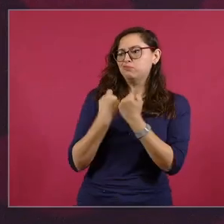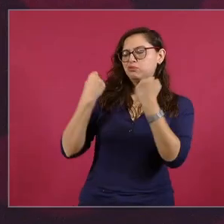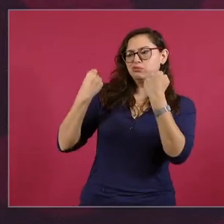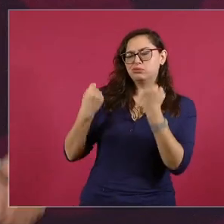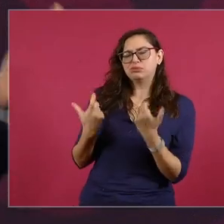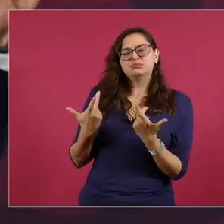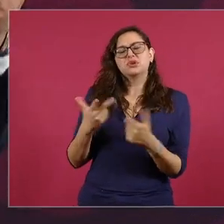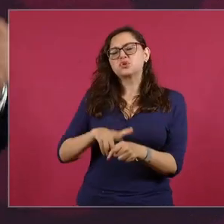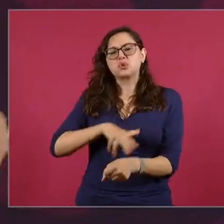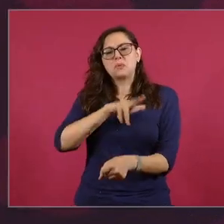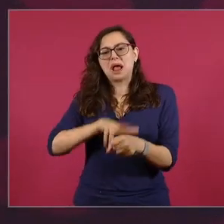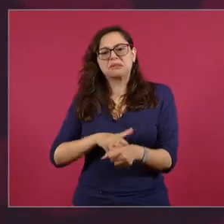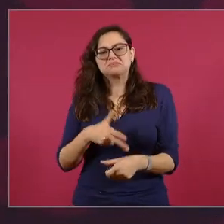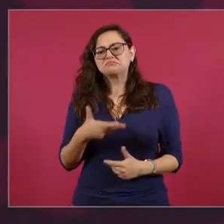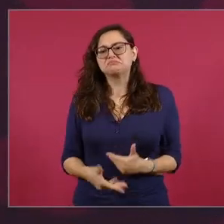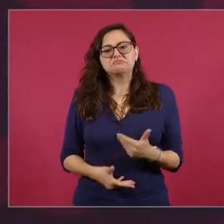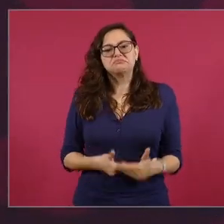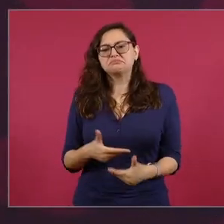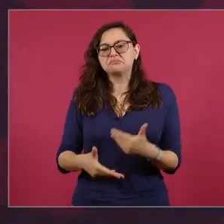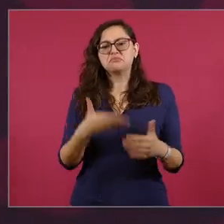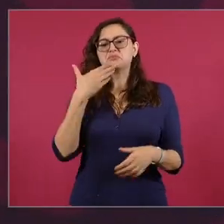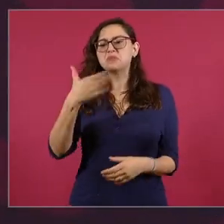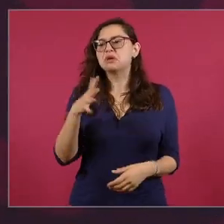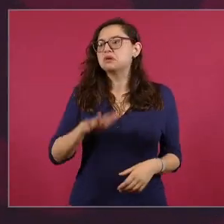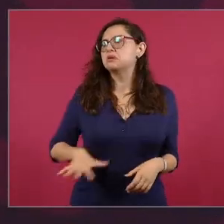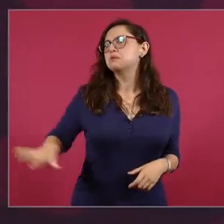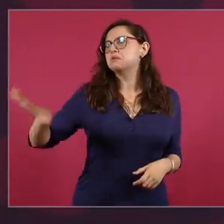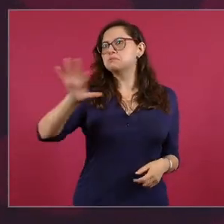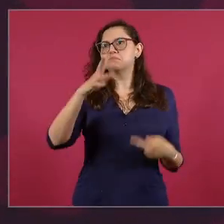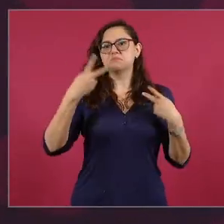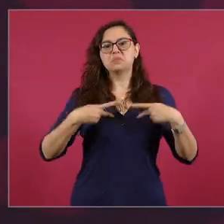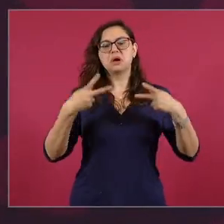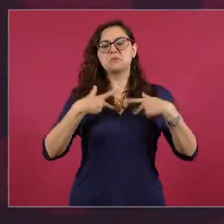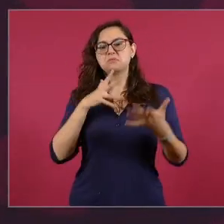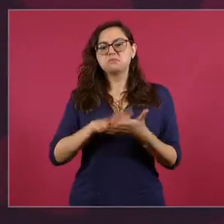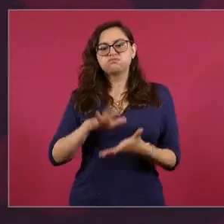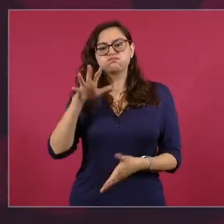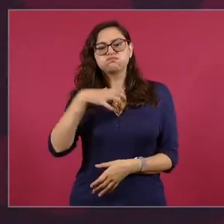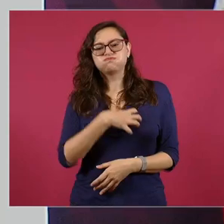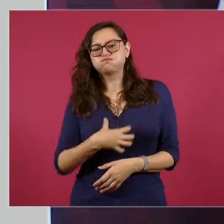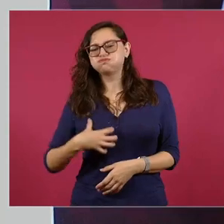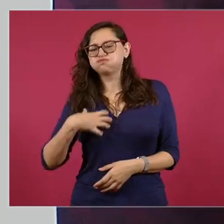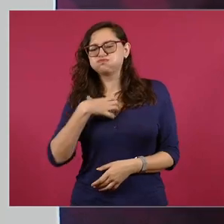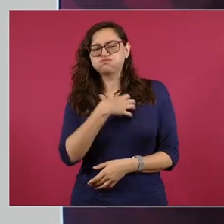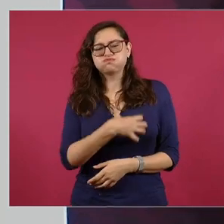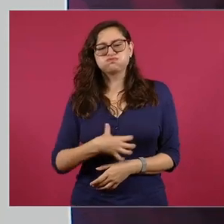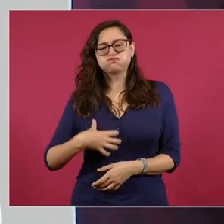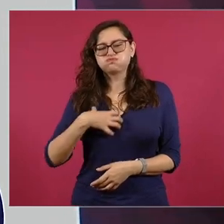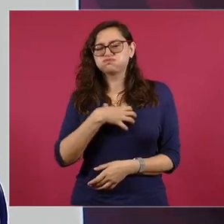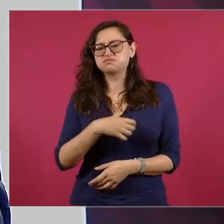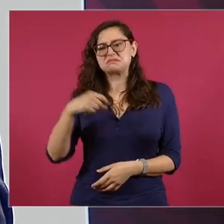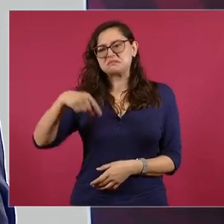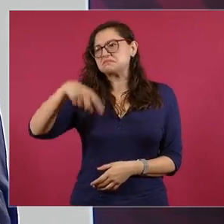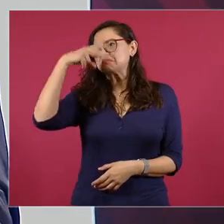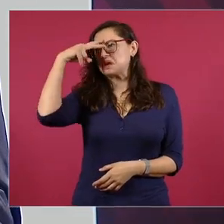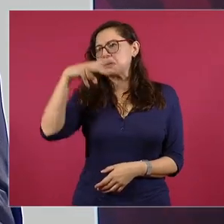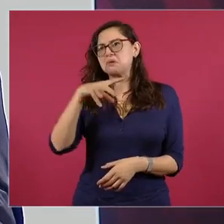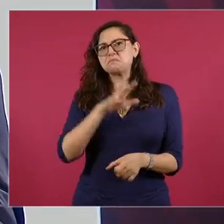Pero vamos bien, la gente está muy contenta, mucho, mucho, muy contenta en México.